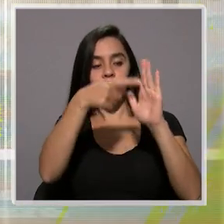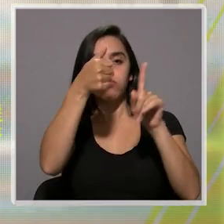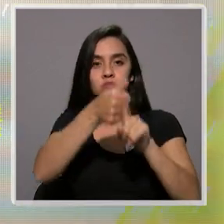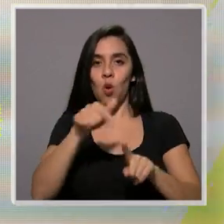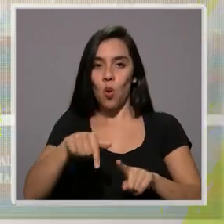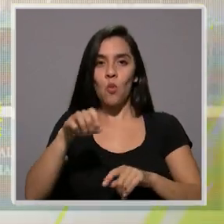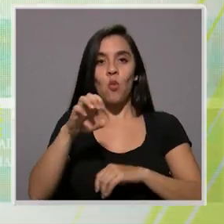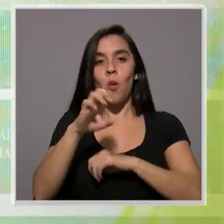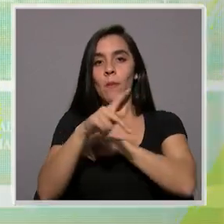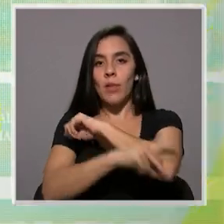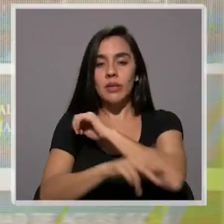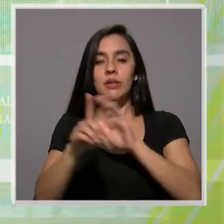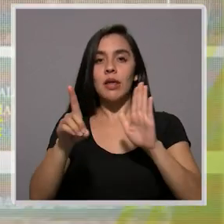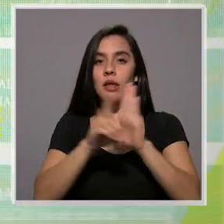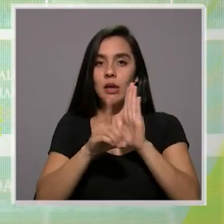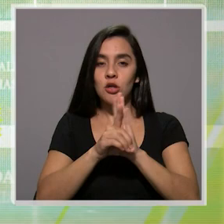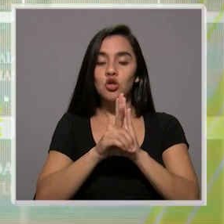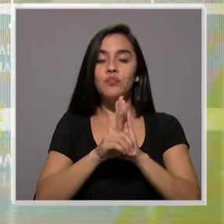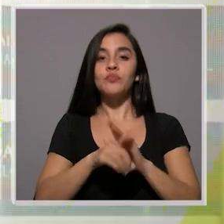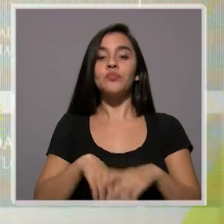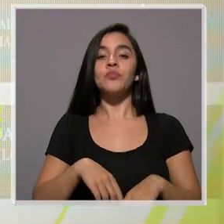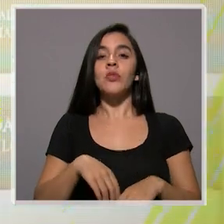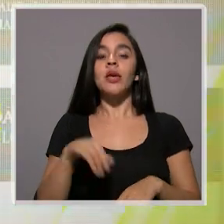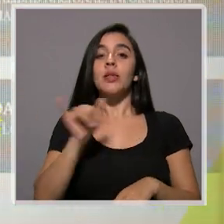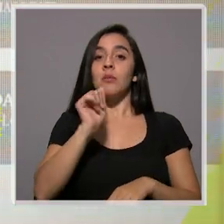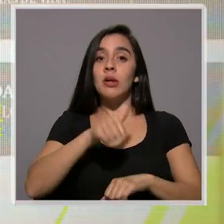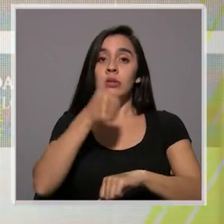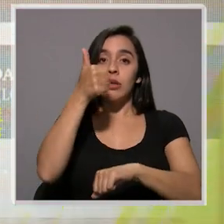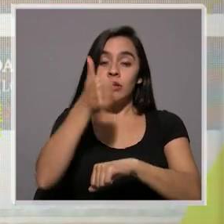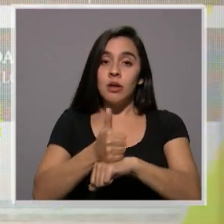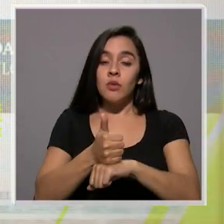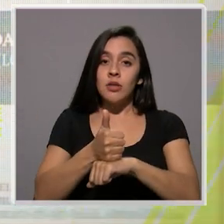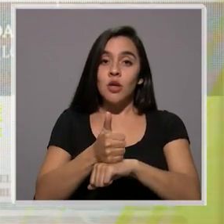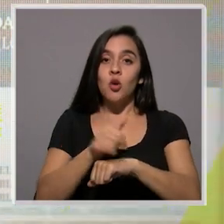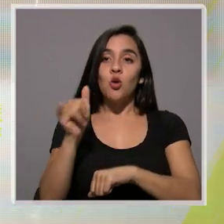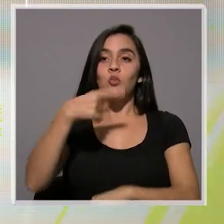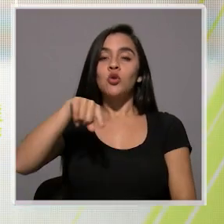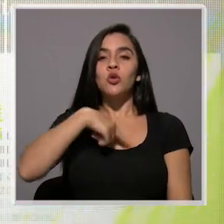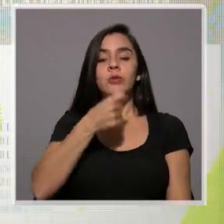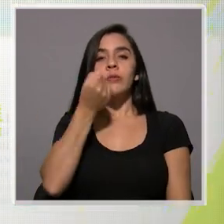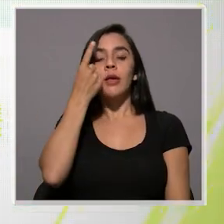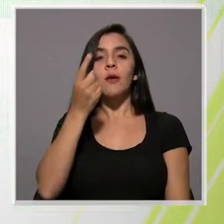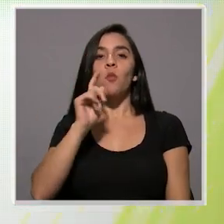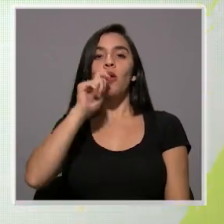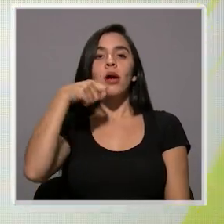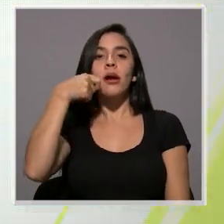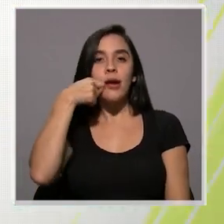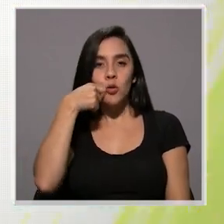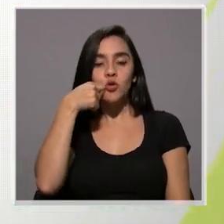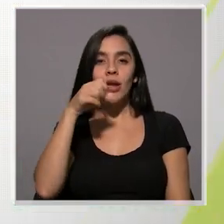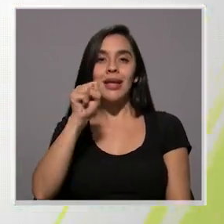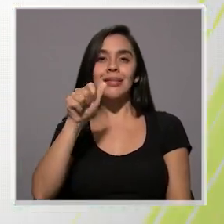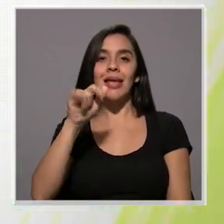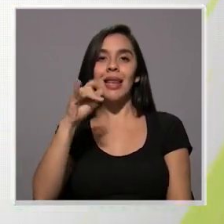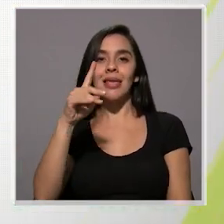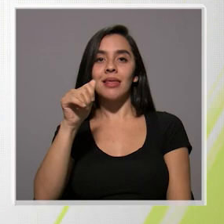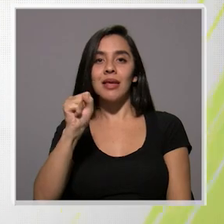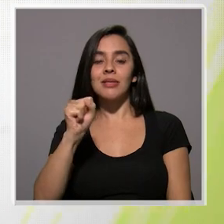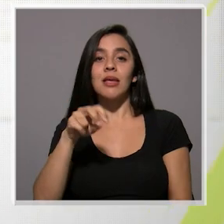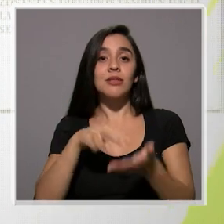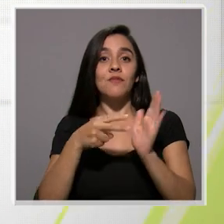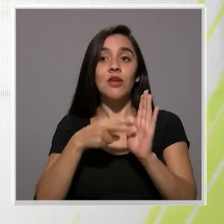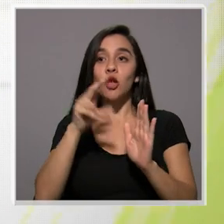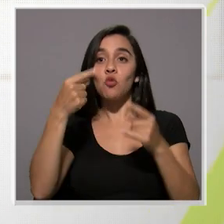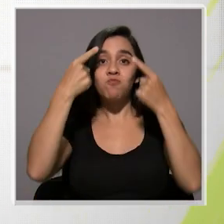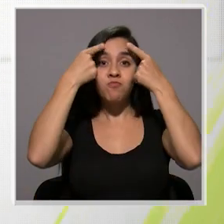en un Estado de Derecho, y también se establecieron lo que podemos entender como cláusulas de salida en el caso de que no se